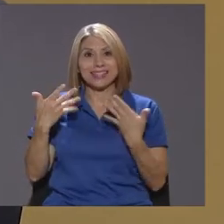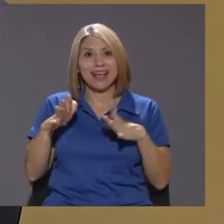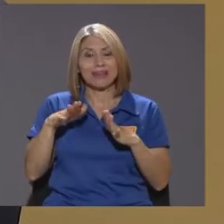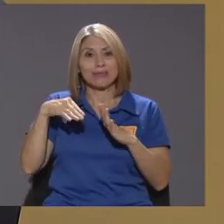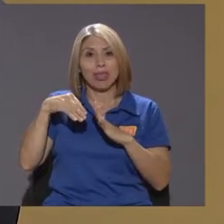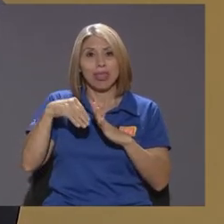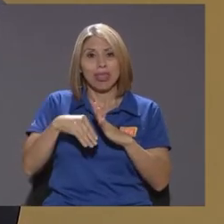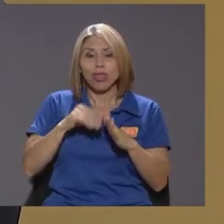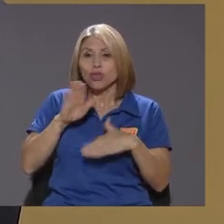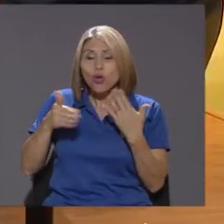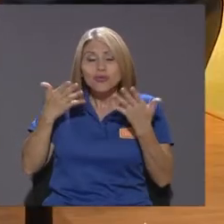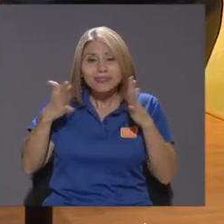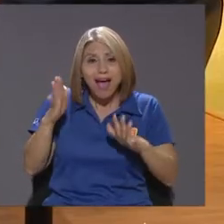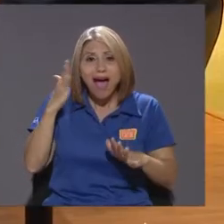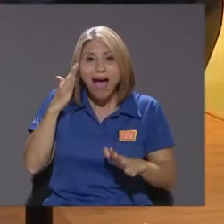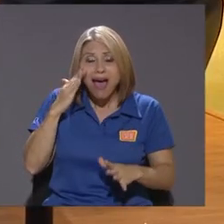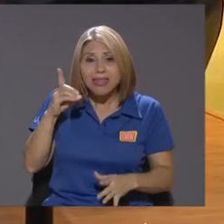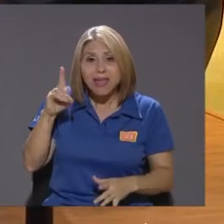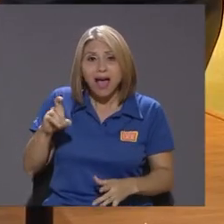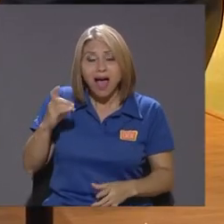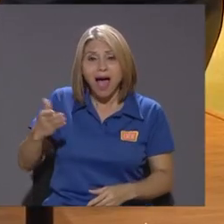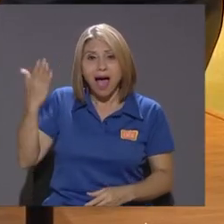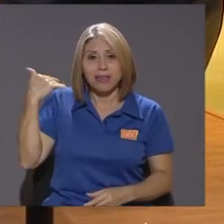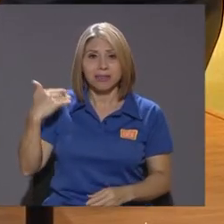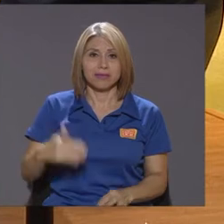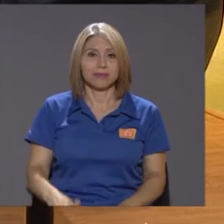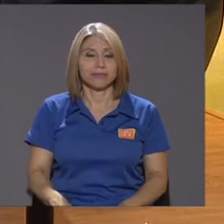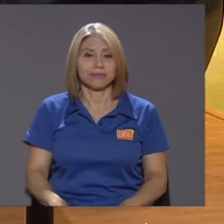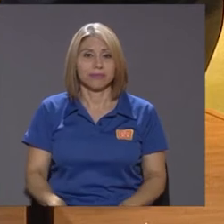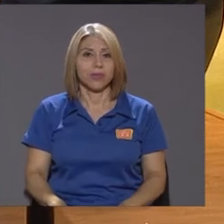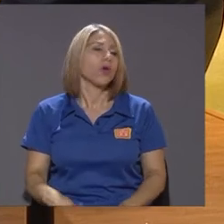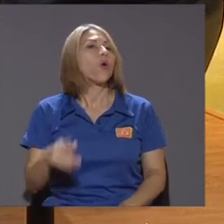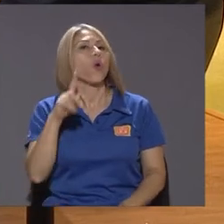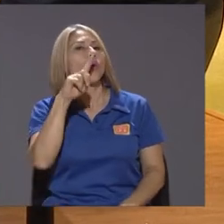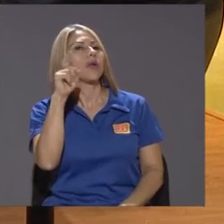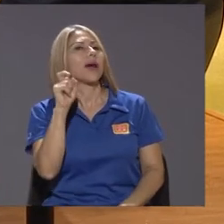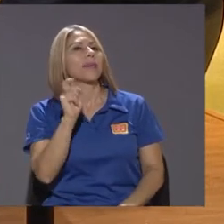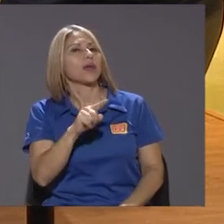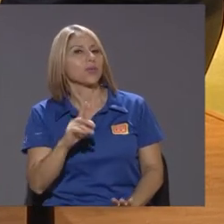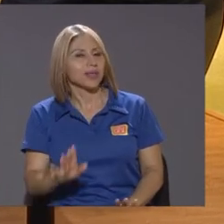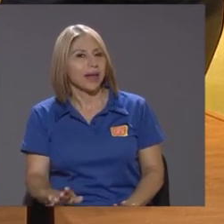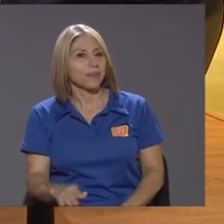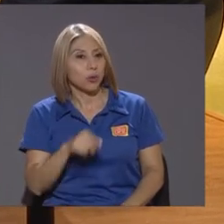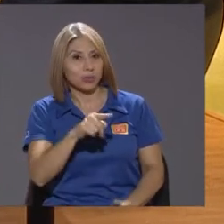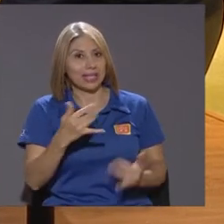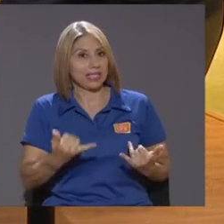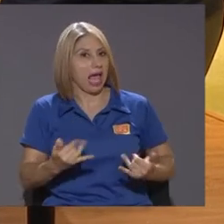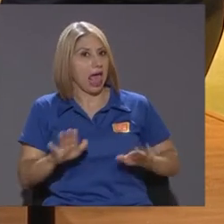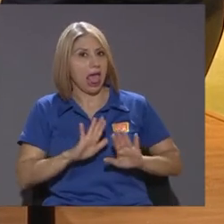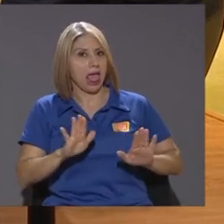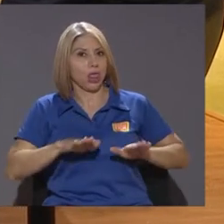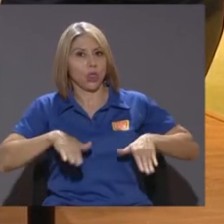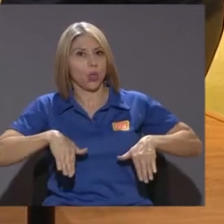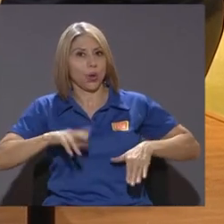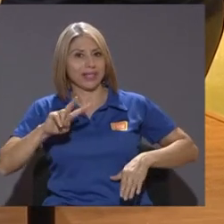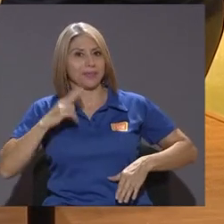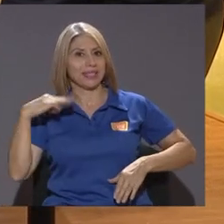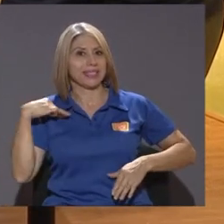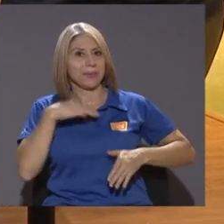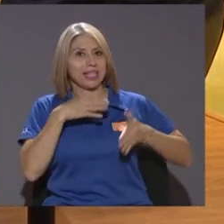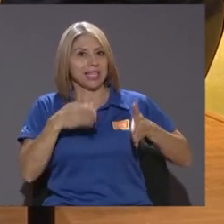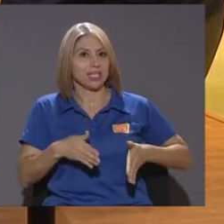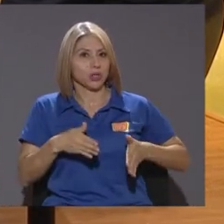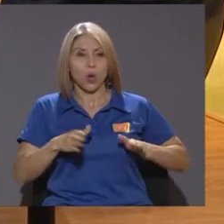una pregunta que como usted ahora no es viceministro ni es superintendente no sé hasta dónde